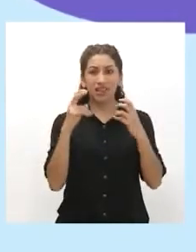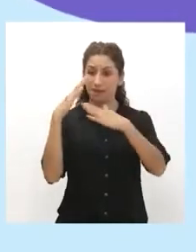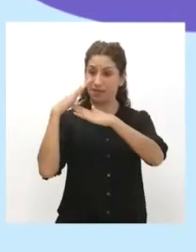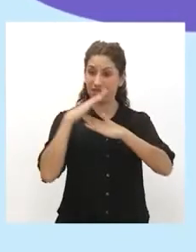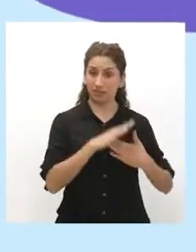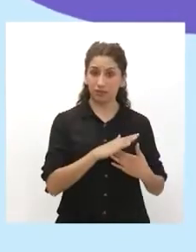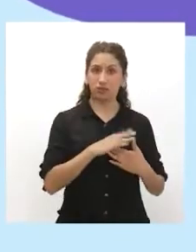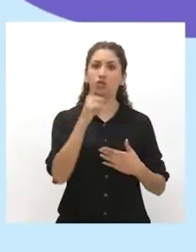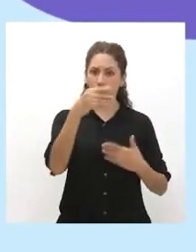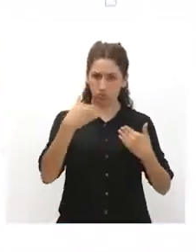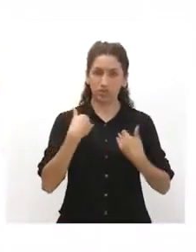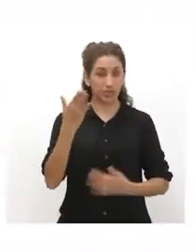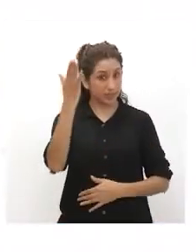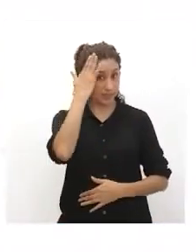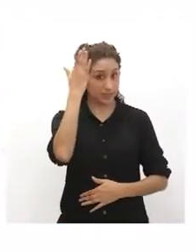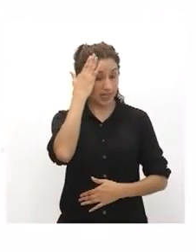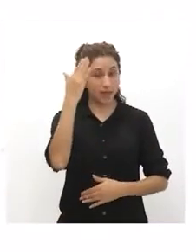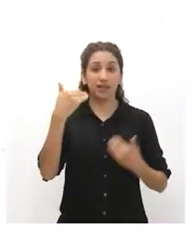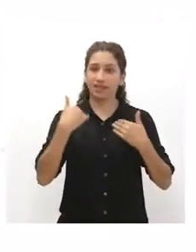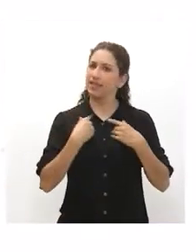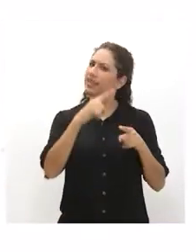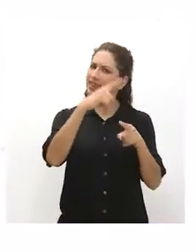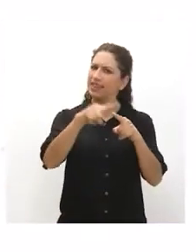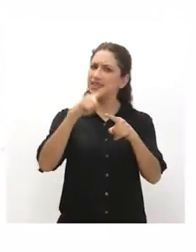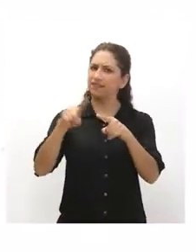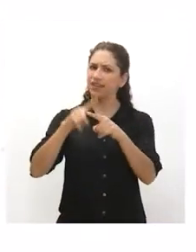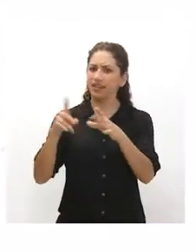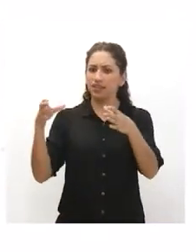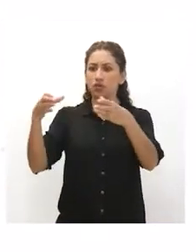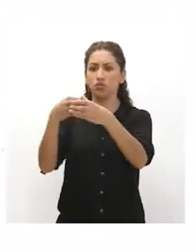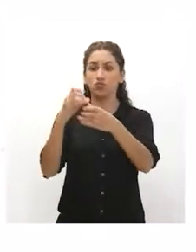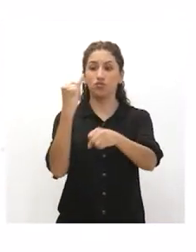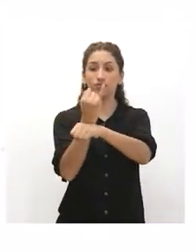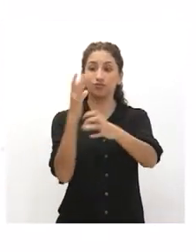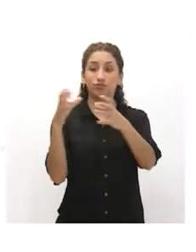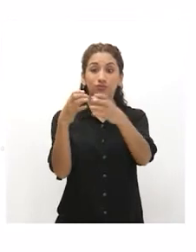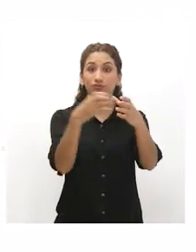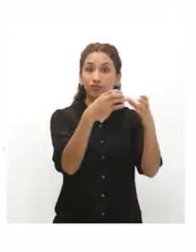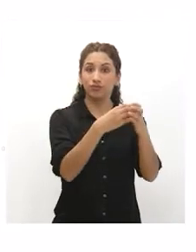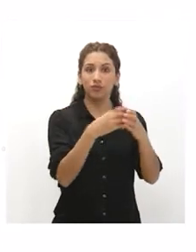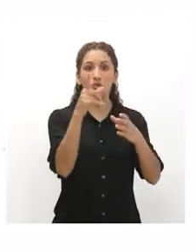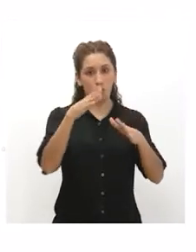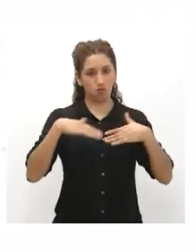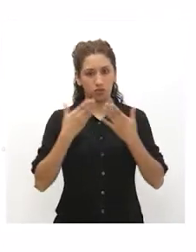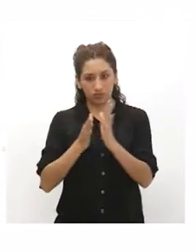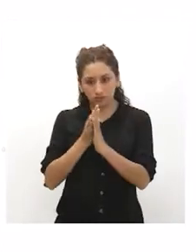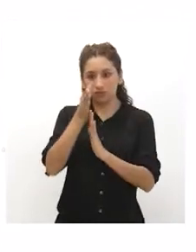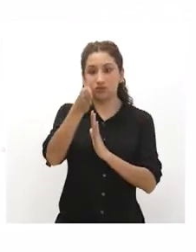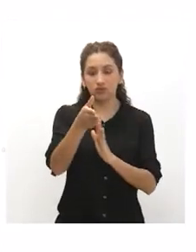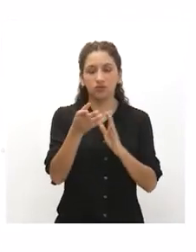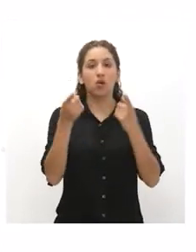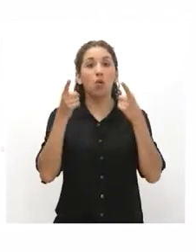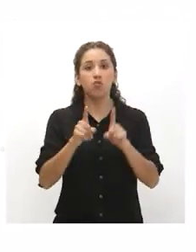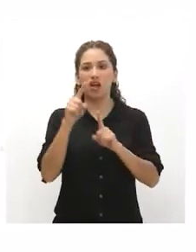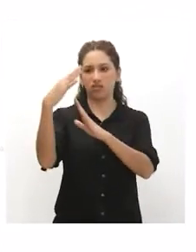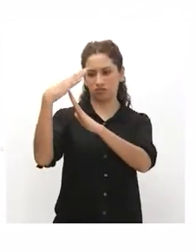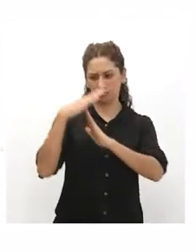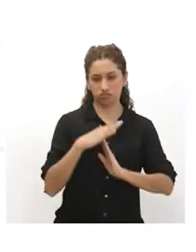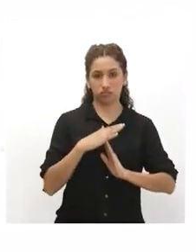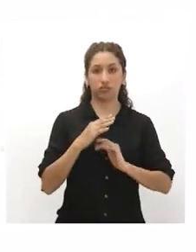discriminación, debes saber que existen diversas entidades a las que puedes acudir cuando ocurre un acto discriminatorio.